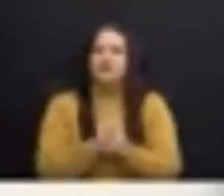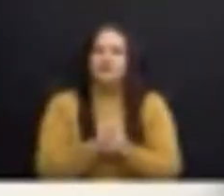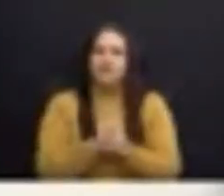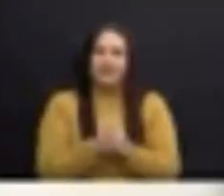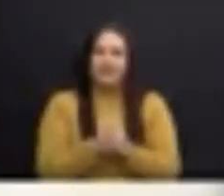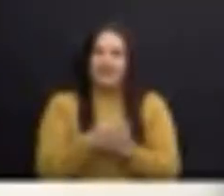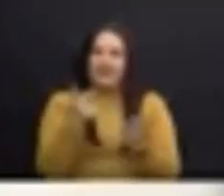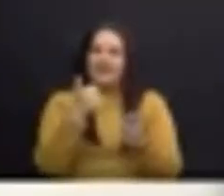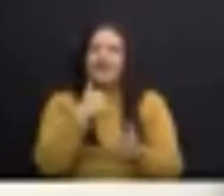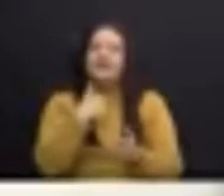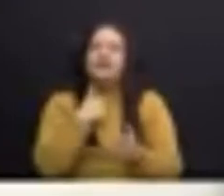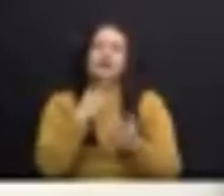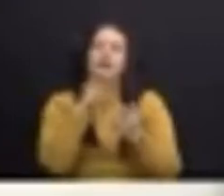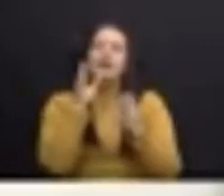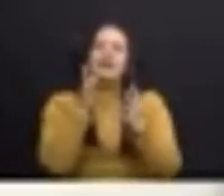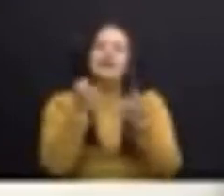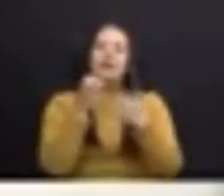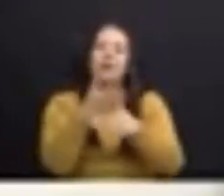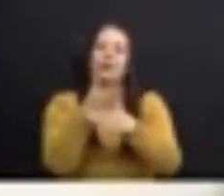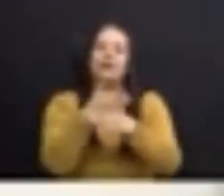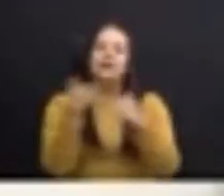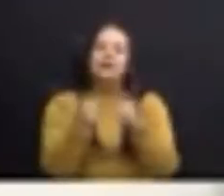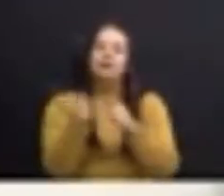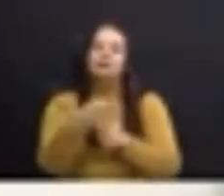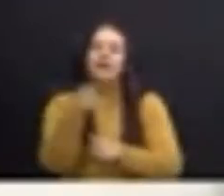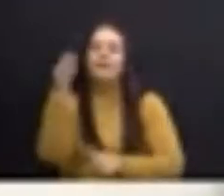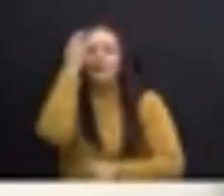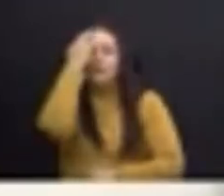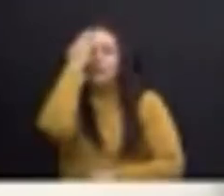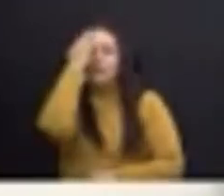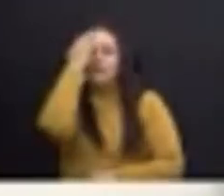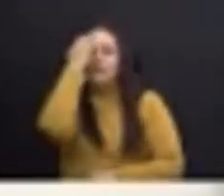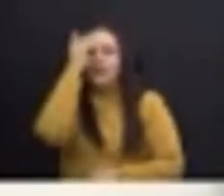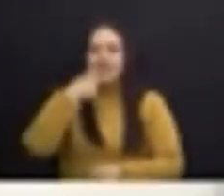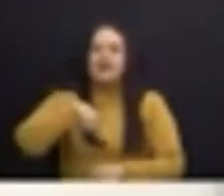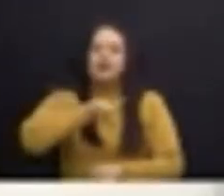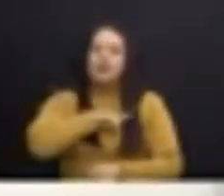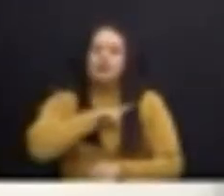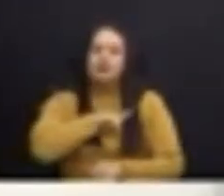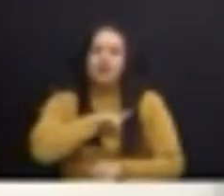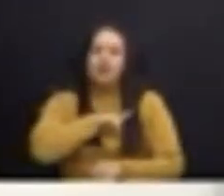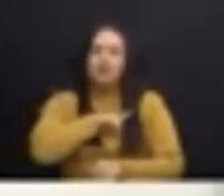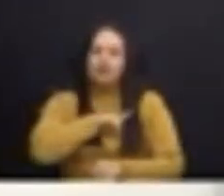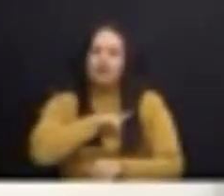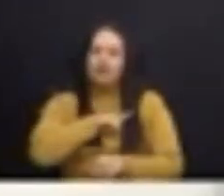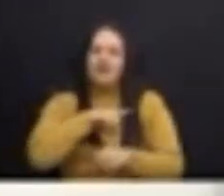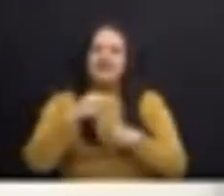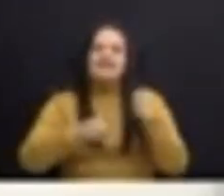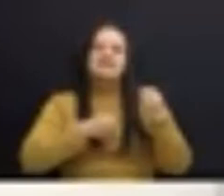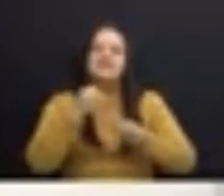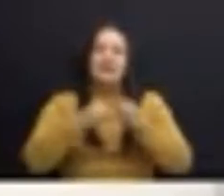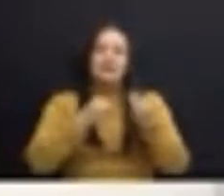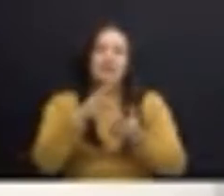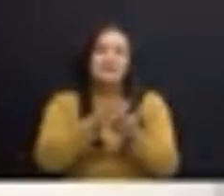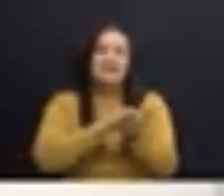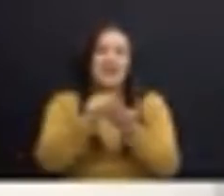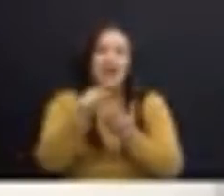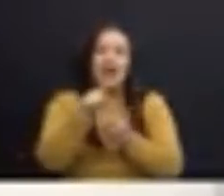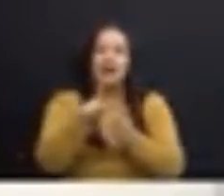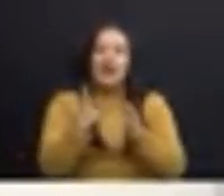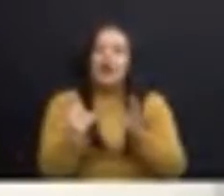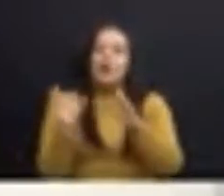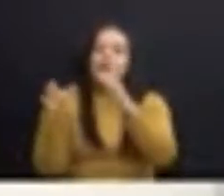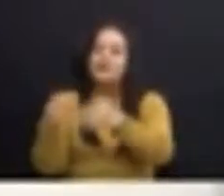quiero compartir con ustedes, la preocupación de que le estemos cortando las alas a la Comisión de Promoción de la